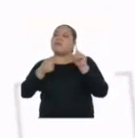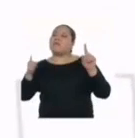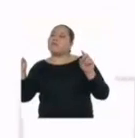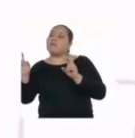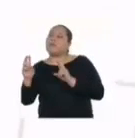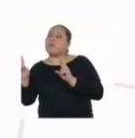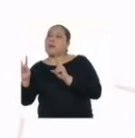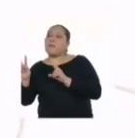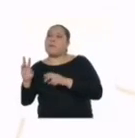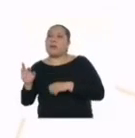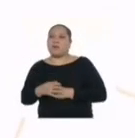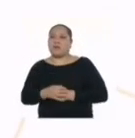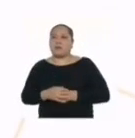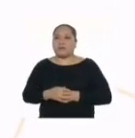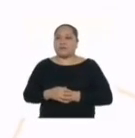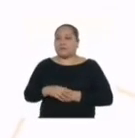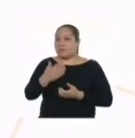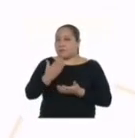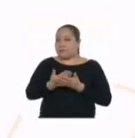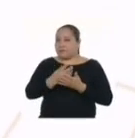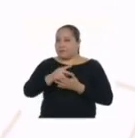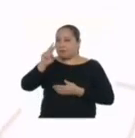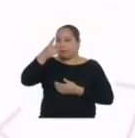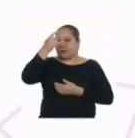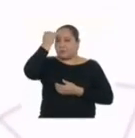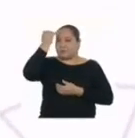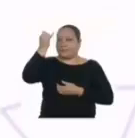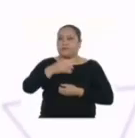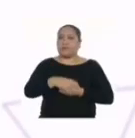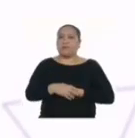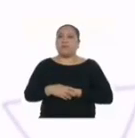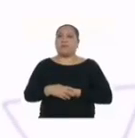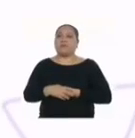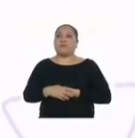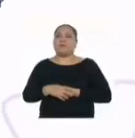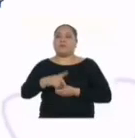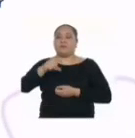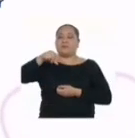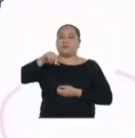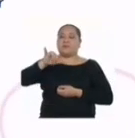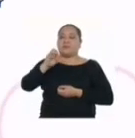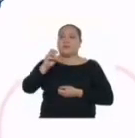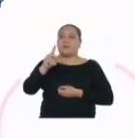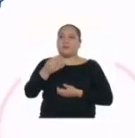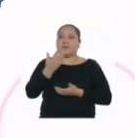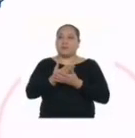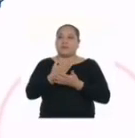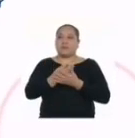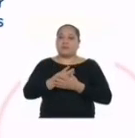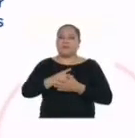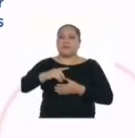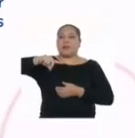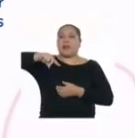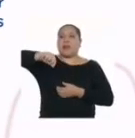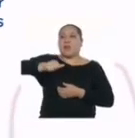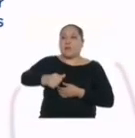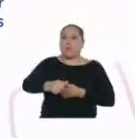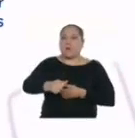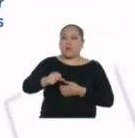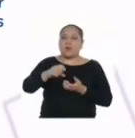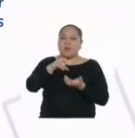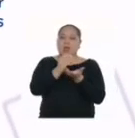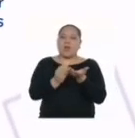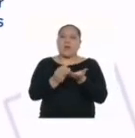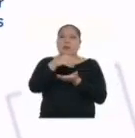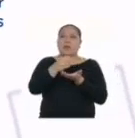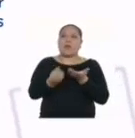También podríamos poner a prueba una segunda hipótesis. Las gotas de yodo ayudarán a demostrar que el limón y la mandarina contienen más